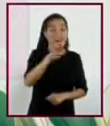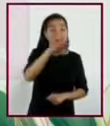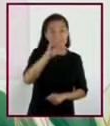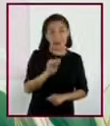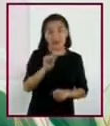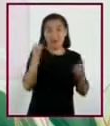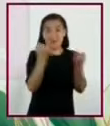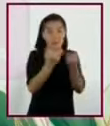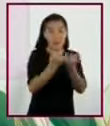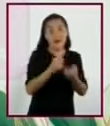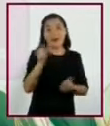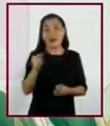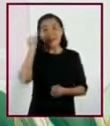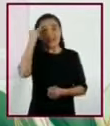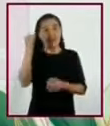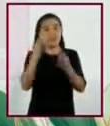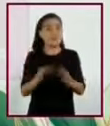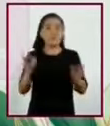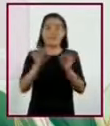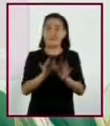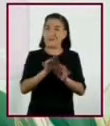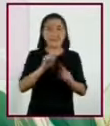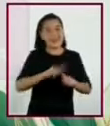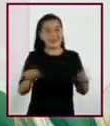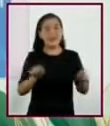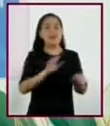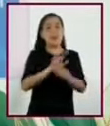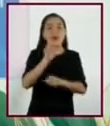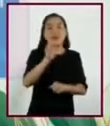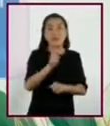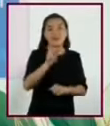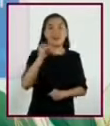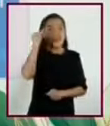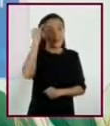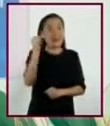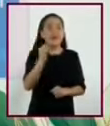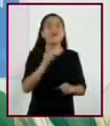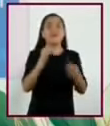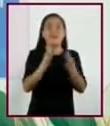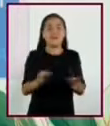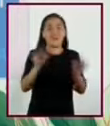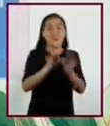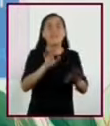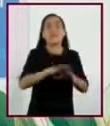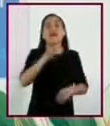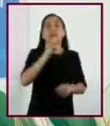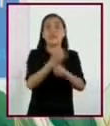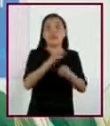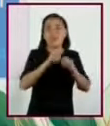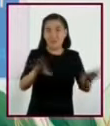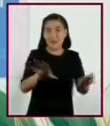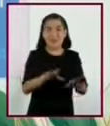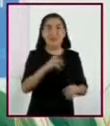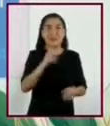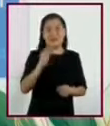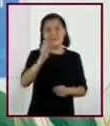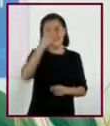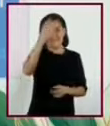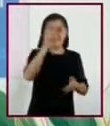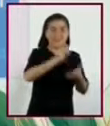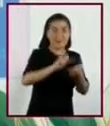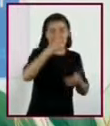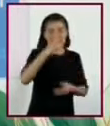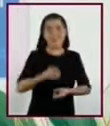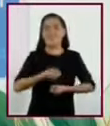las ideas principales. Las ideas principales contienen la información más importante que el autor quiere expresar del